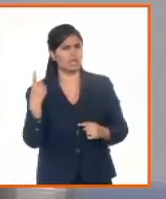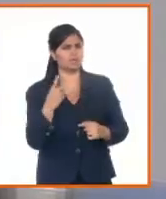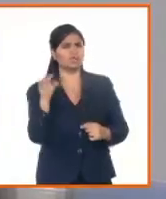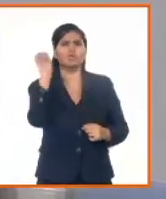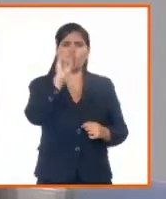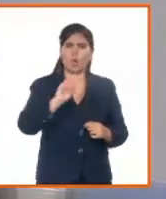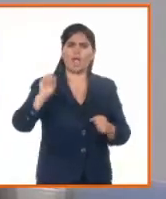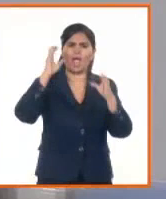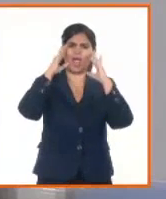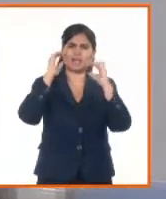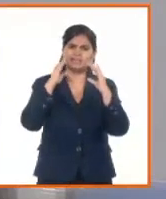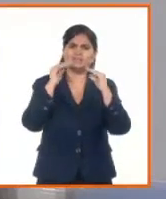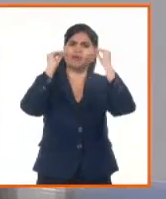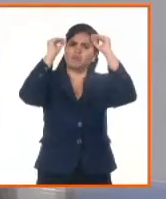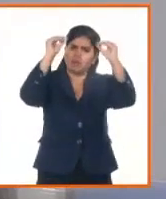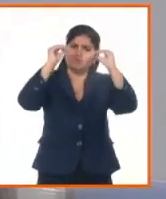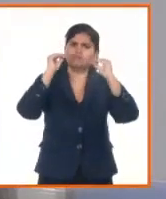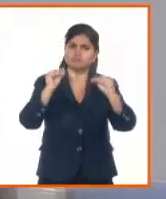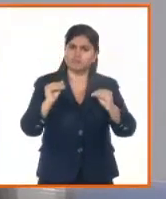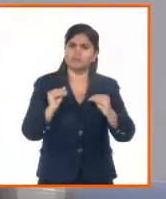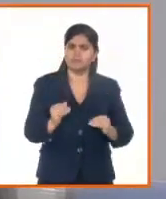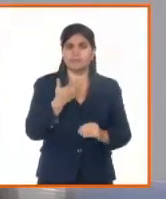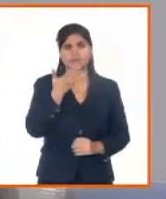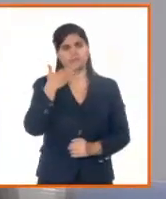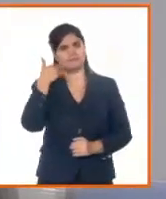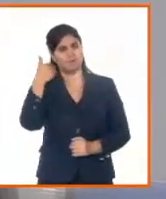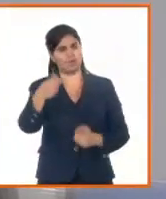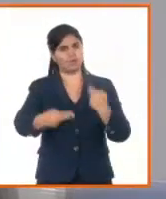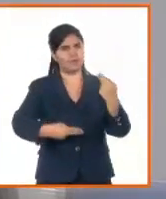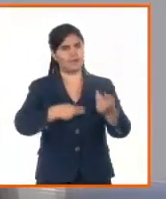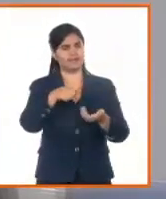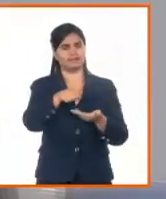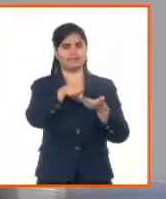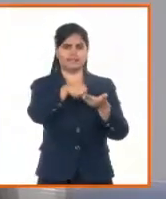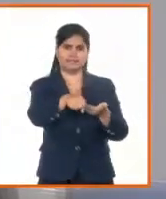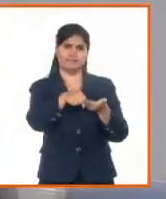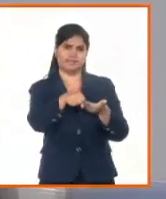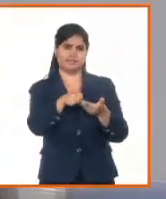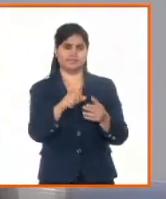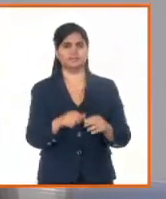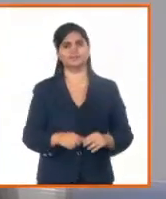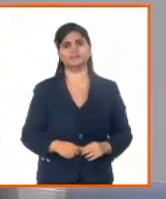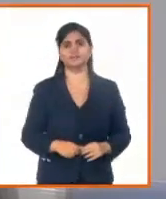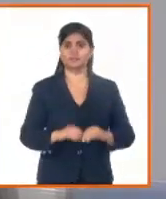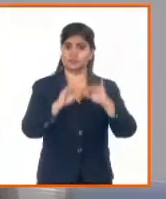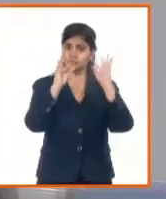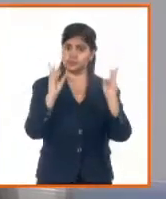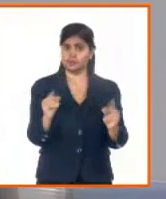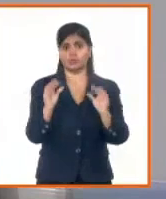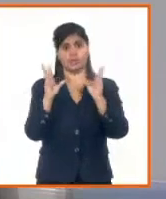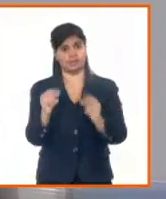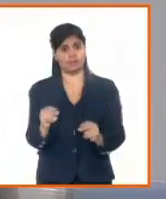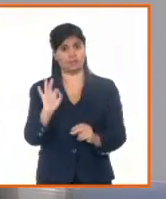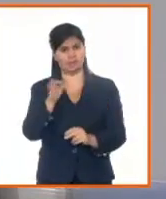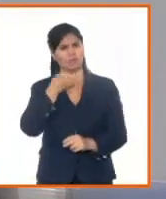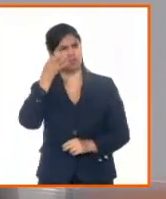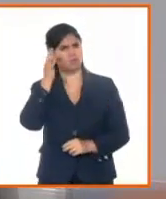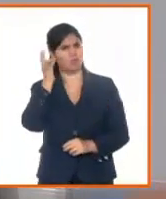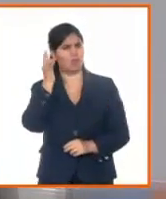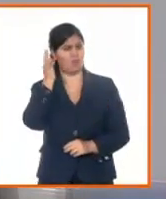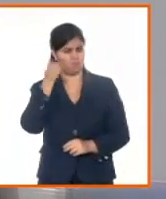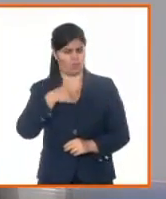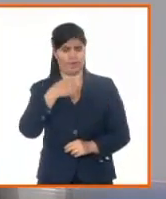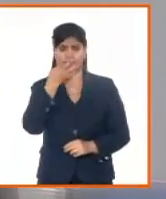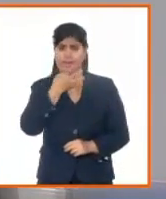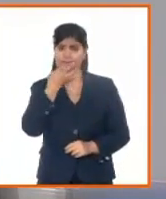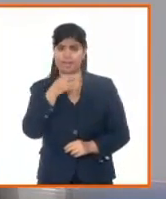prestación de los servicios. Y esta cifra, estos indicadores cuantitativos, Randy, te decía, denotan que nuestra gente ha